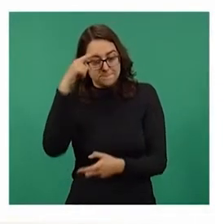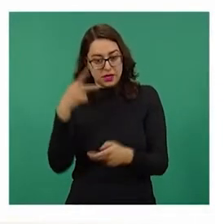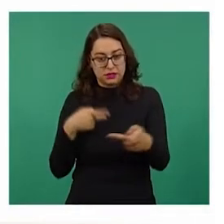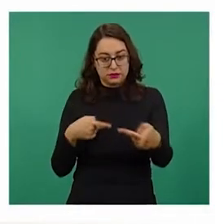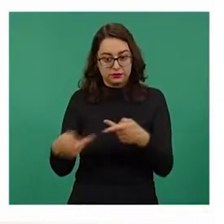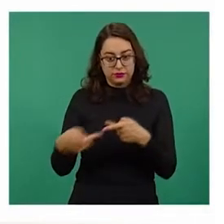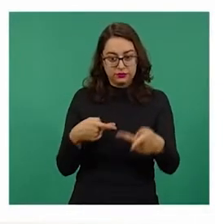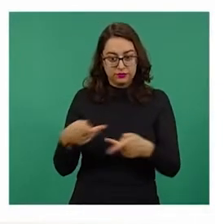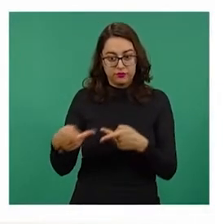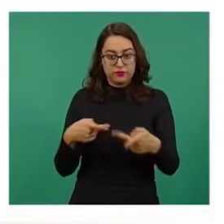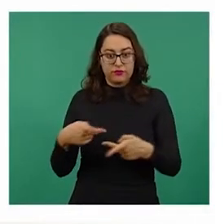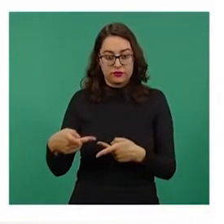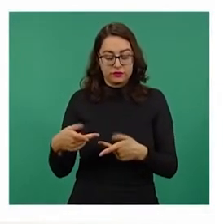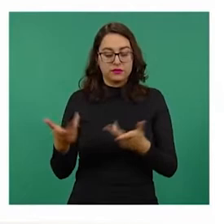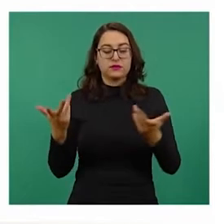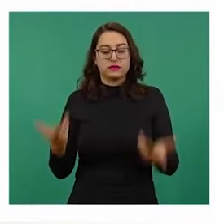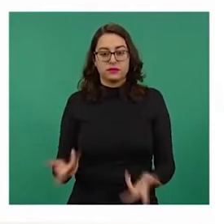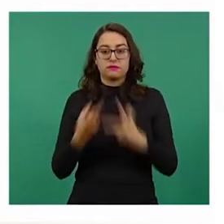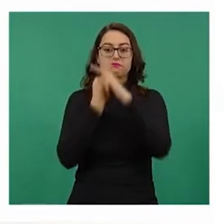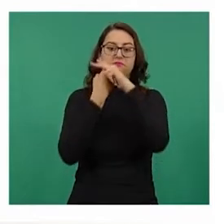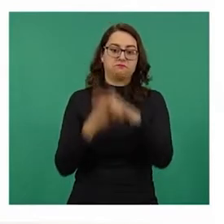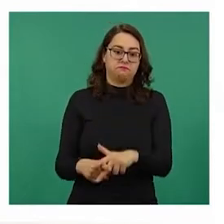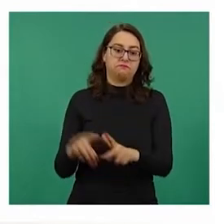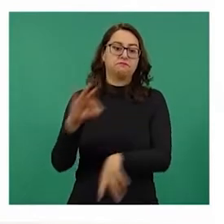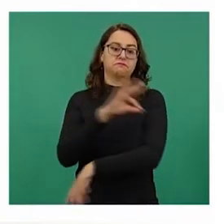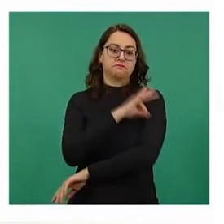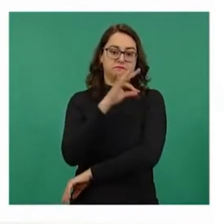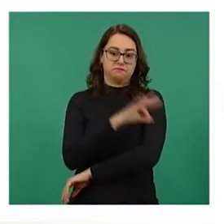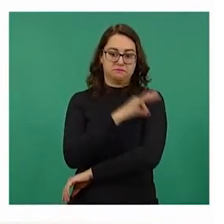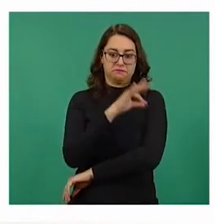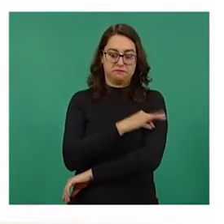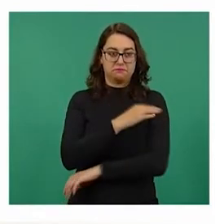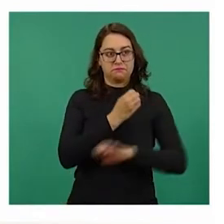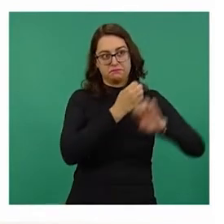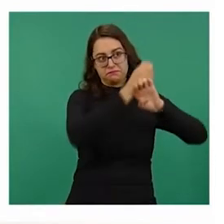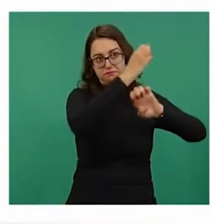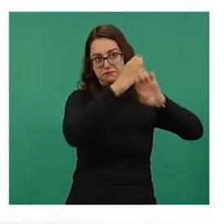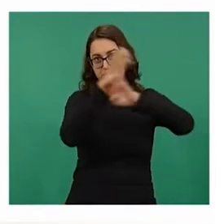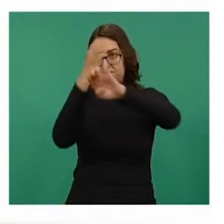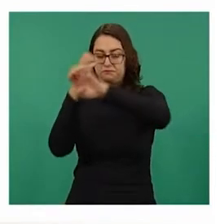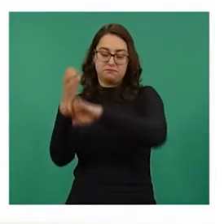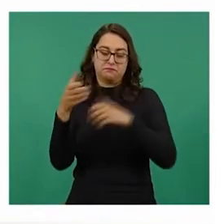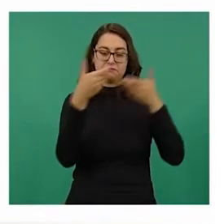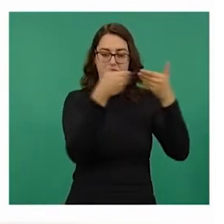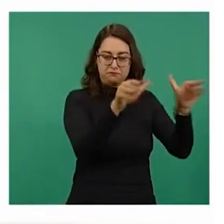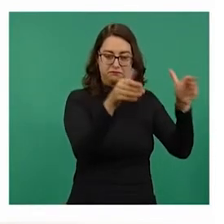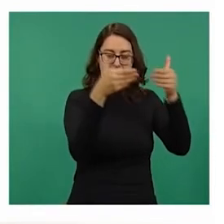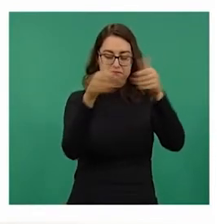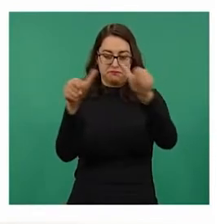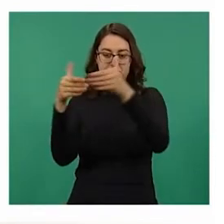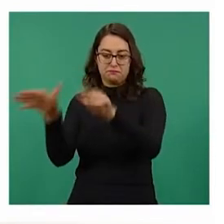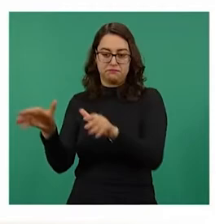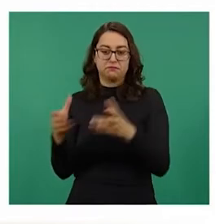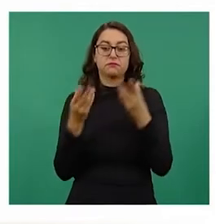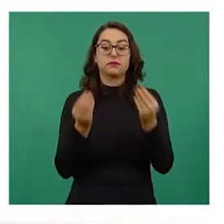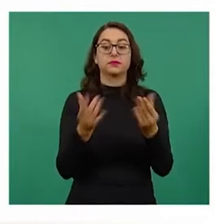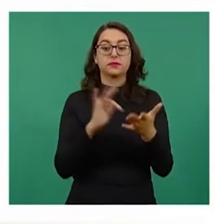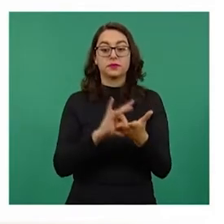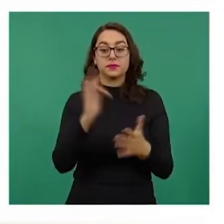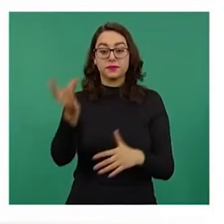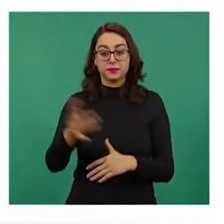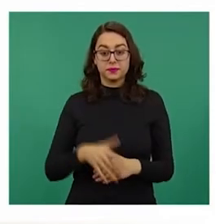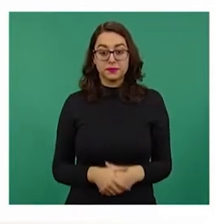irían abriendo las unidades de vacunación por entidad federativa de acuerdo a estos grupos. Muchas gracias, presidente.